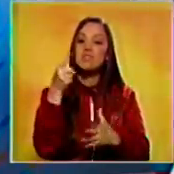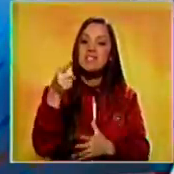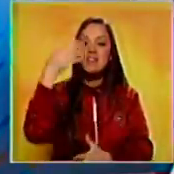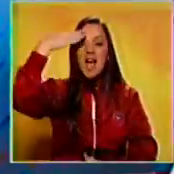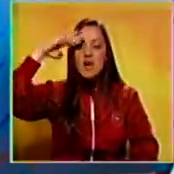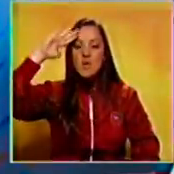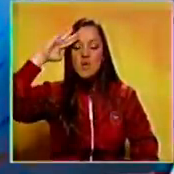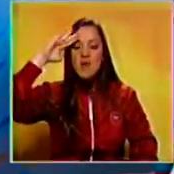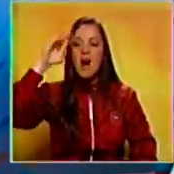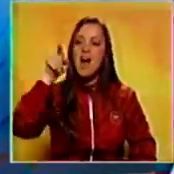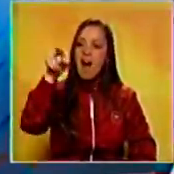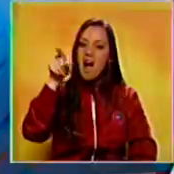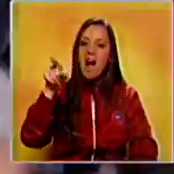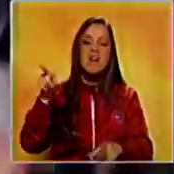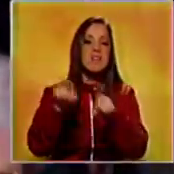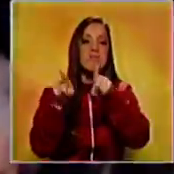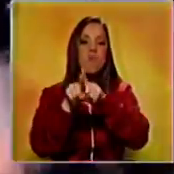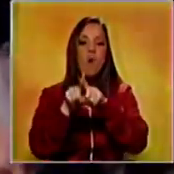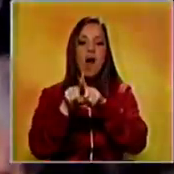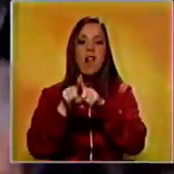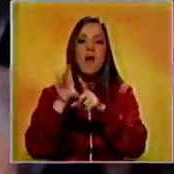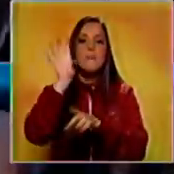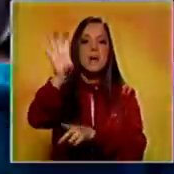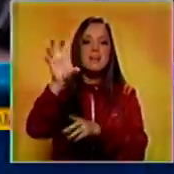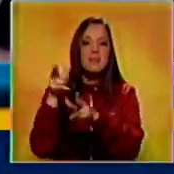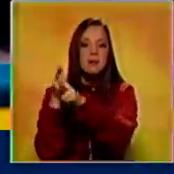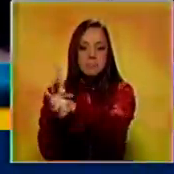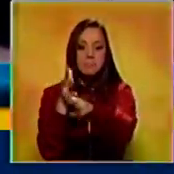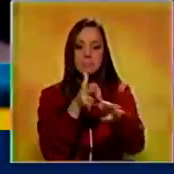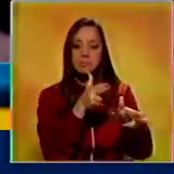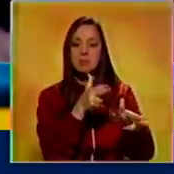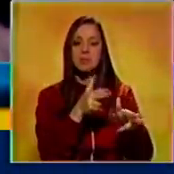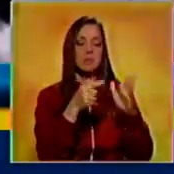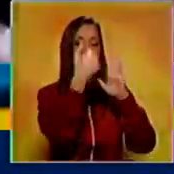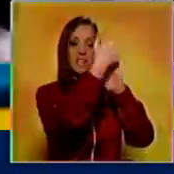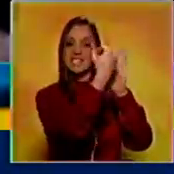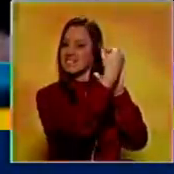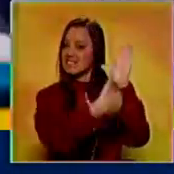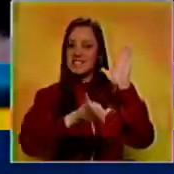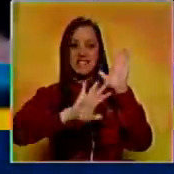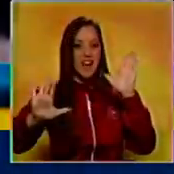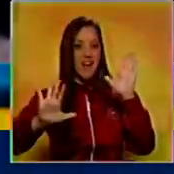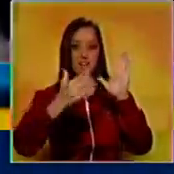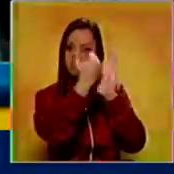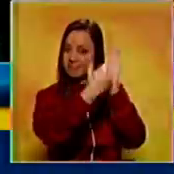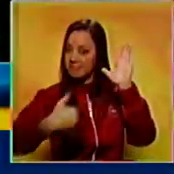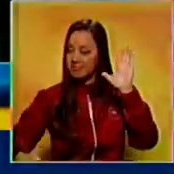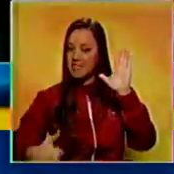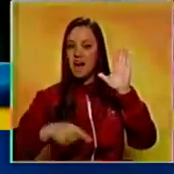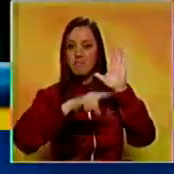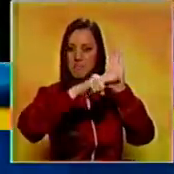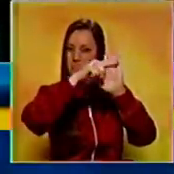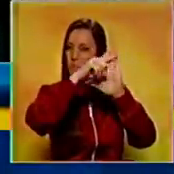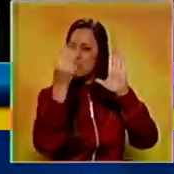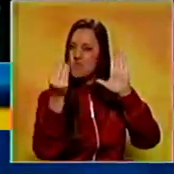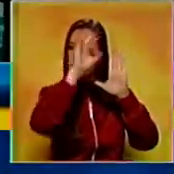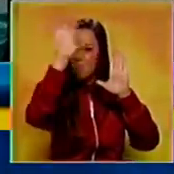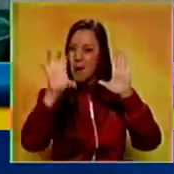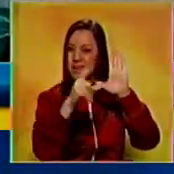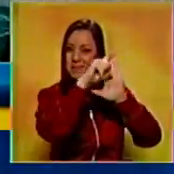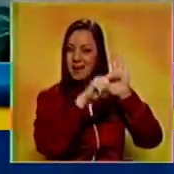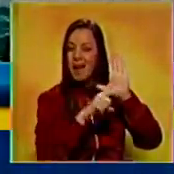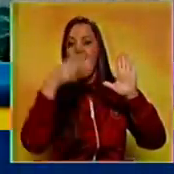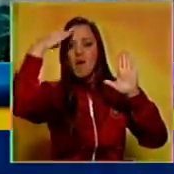estadounidense Barack Obama. En respuesta, el gobierno cubano expresó su satisfacción con el retiro de la isla de la lista